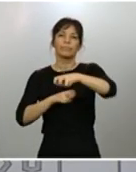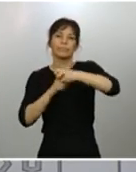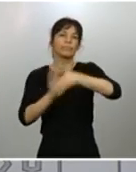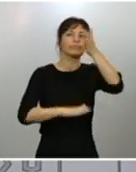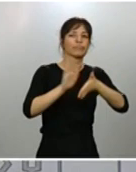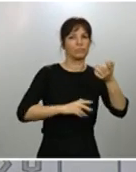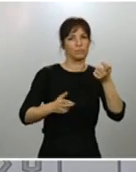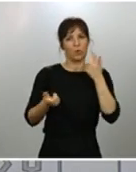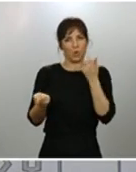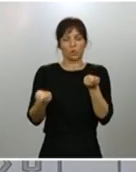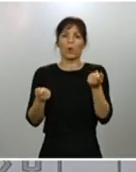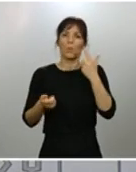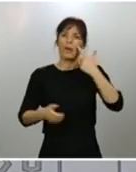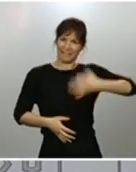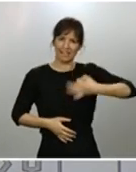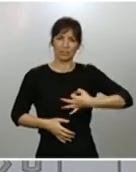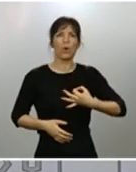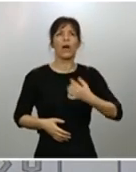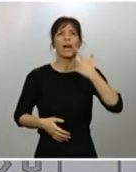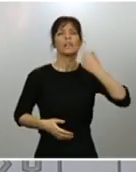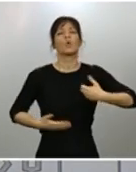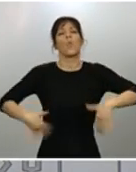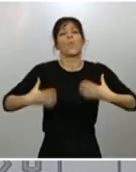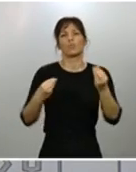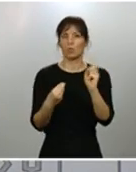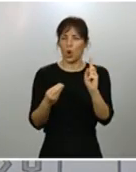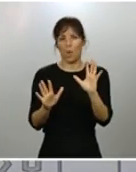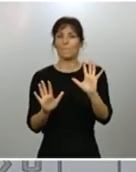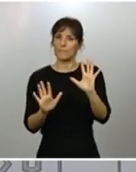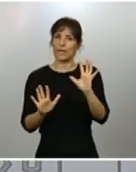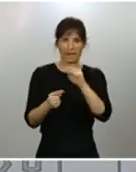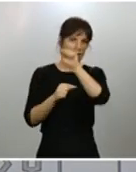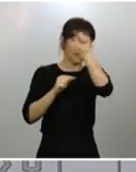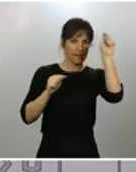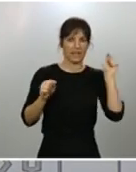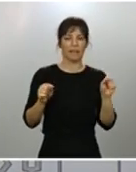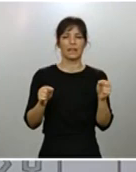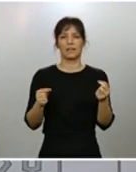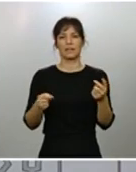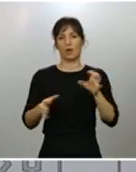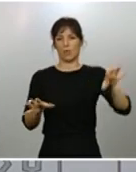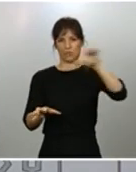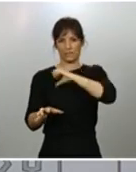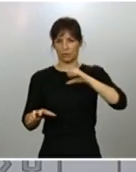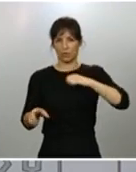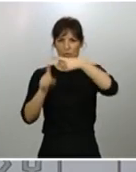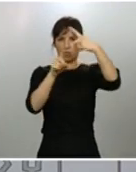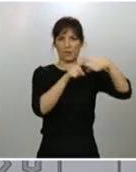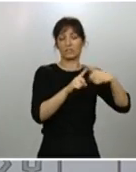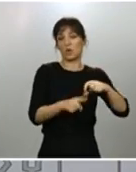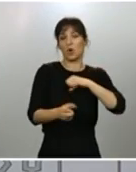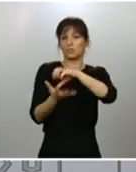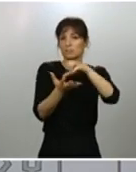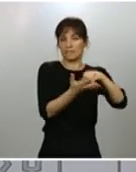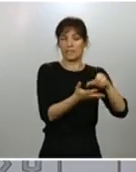ahora mismo pequeño, pero existe un riesgo de rebrote que nos podría llevar a una situación que no nos gustaría estar. En comunidades autónomas o en diferentes hospitales, específicamente, se van